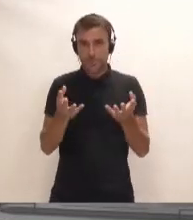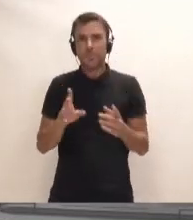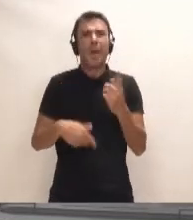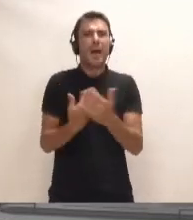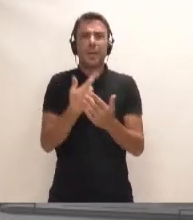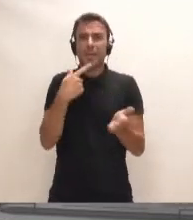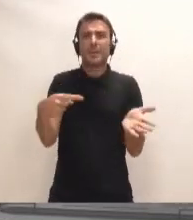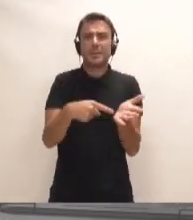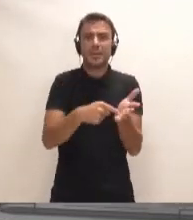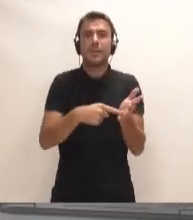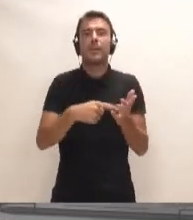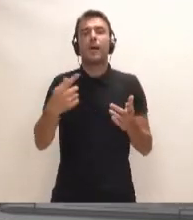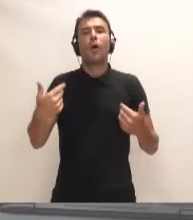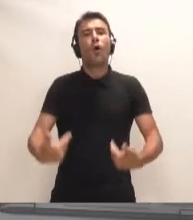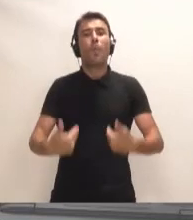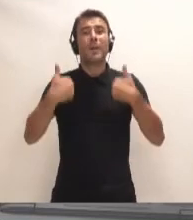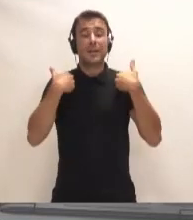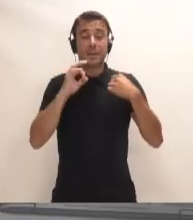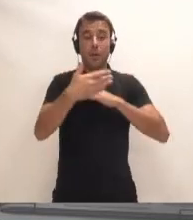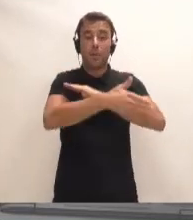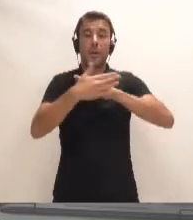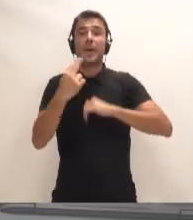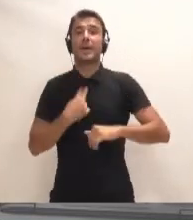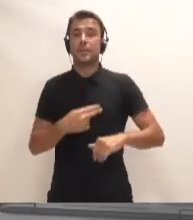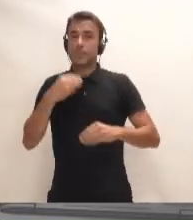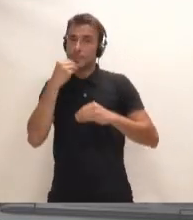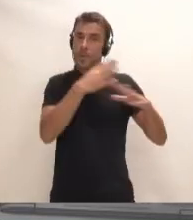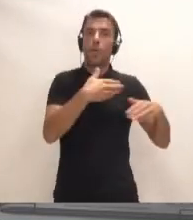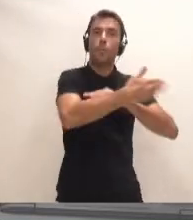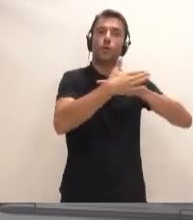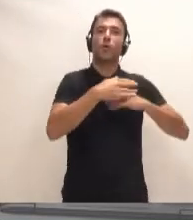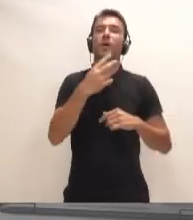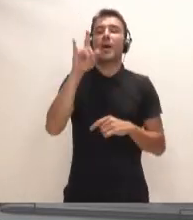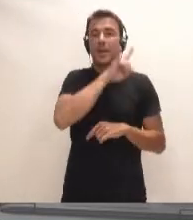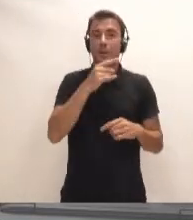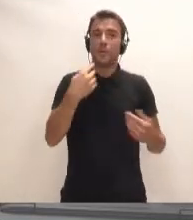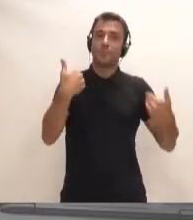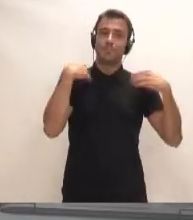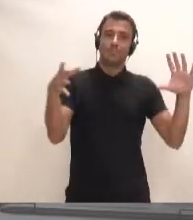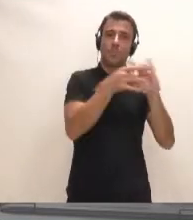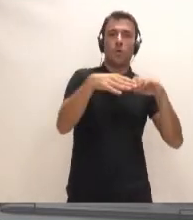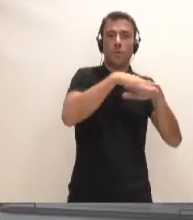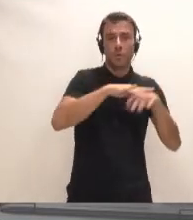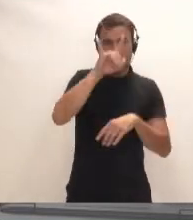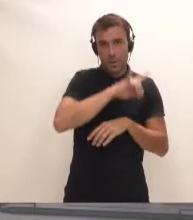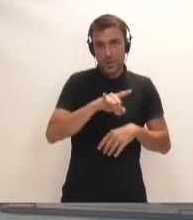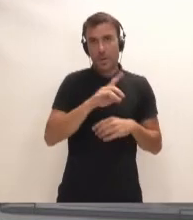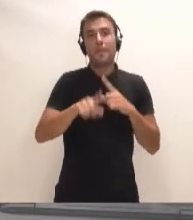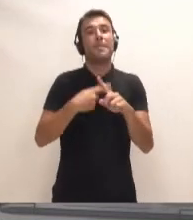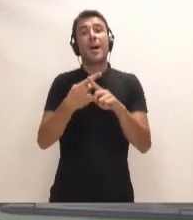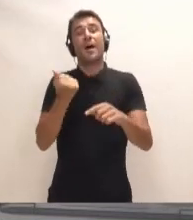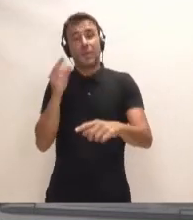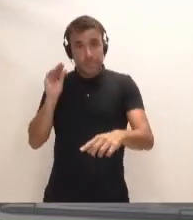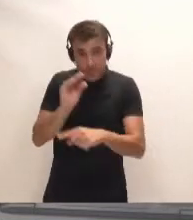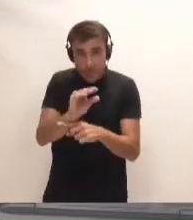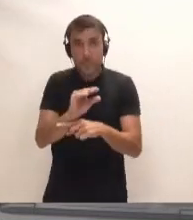exigir la cesión de competencias del puerto de los cristianos a puertos canarios, dependiente del Ejecutivo regional. También señalan la posibilidad de inversión para